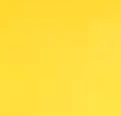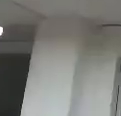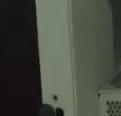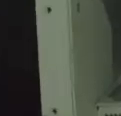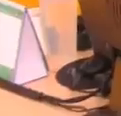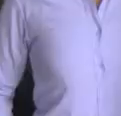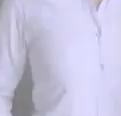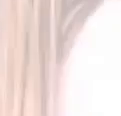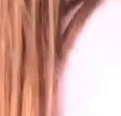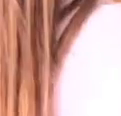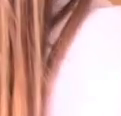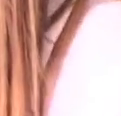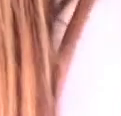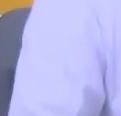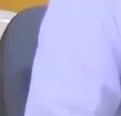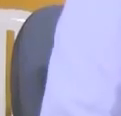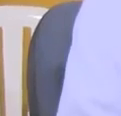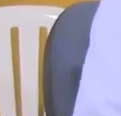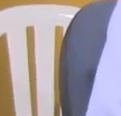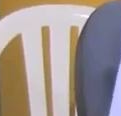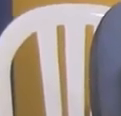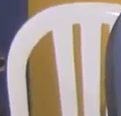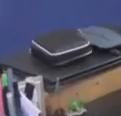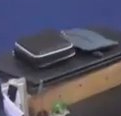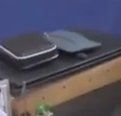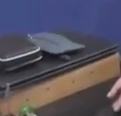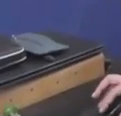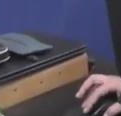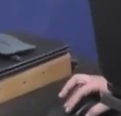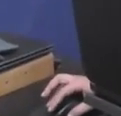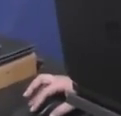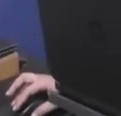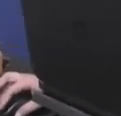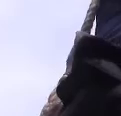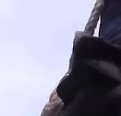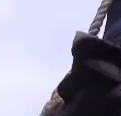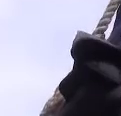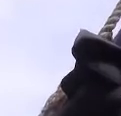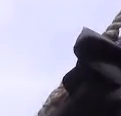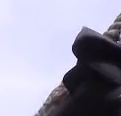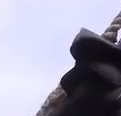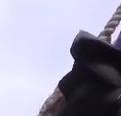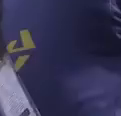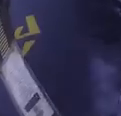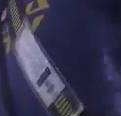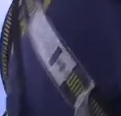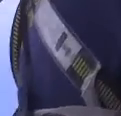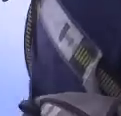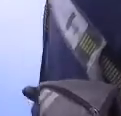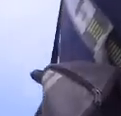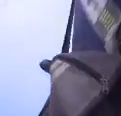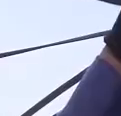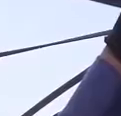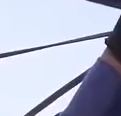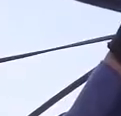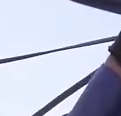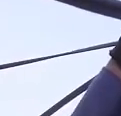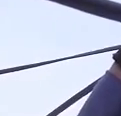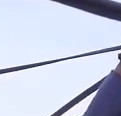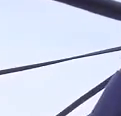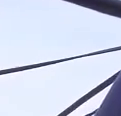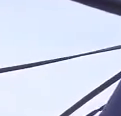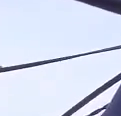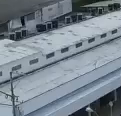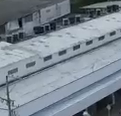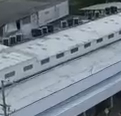Y lo seguiremos haciendo Con trabajo Dedicación Esfuerzo Pero sobre todo Amor